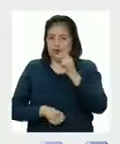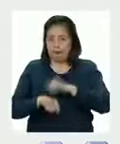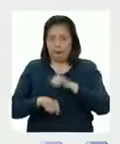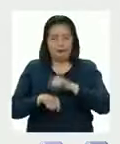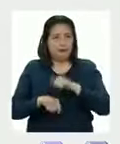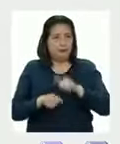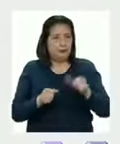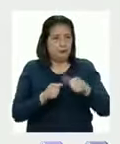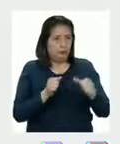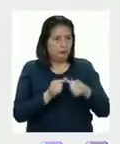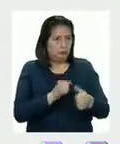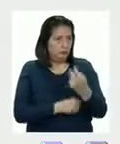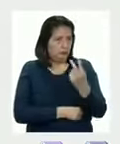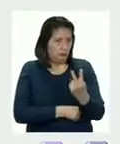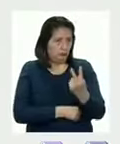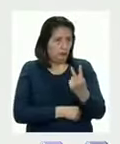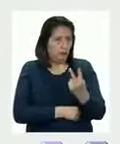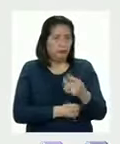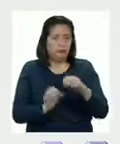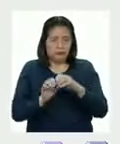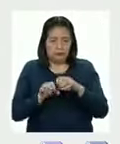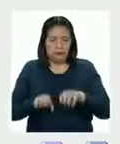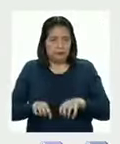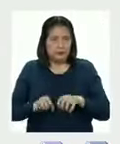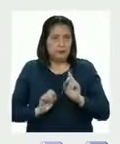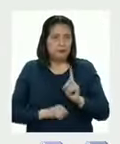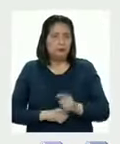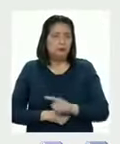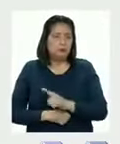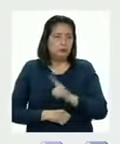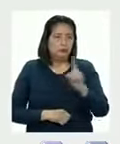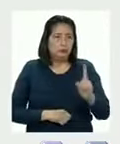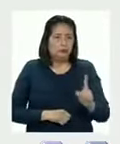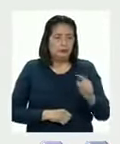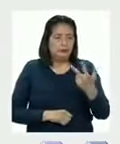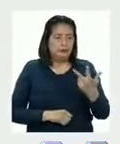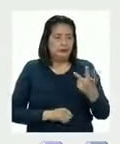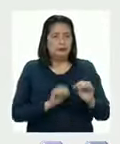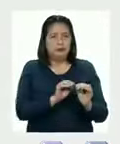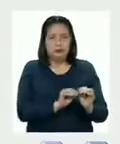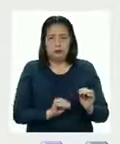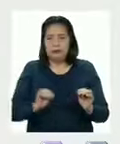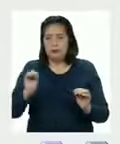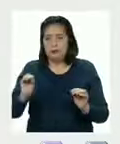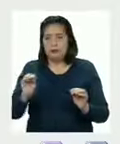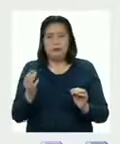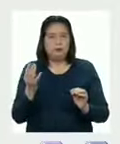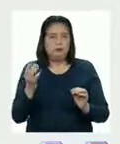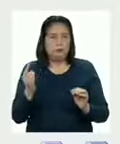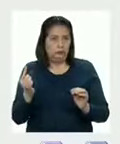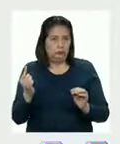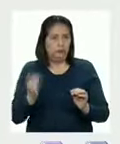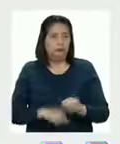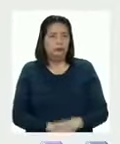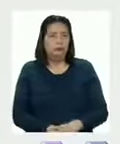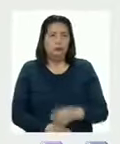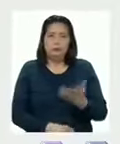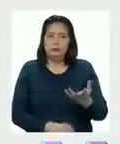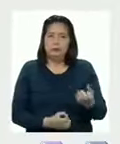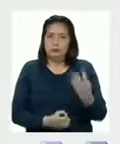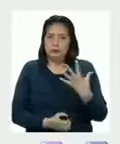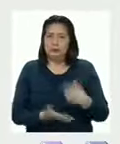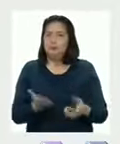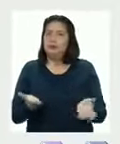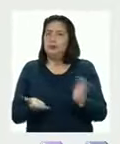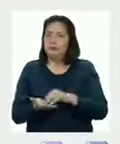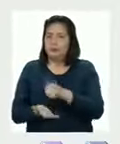piedritas en la casilla del dos Se separan las piedritas Una se va a la casilla del tres Y la otra a la casilla del uno Cuéntanos la